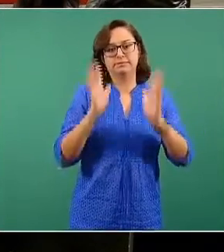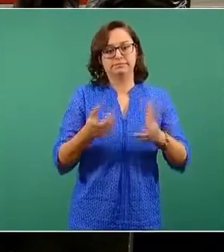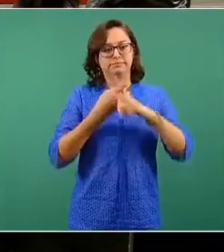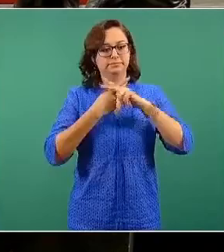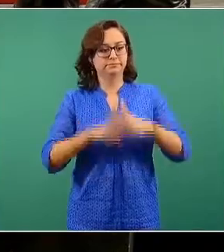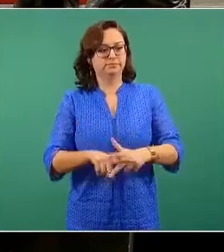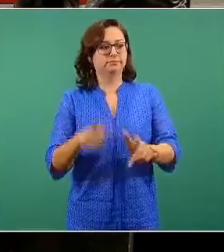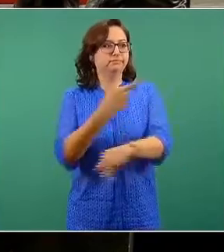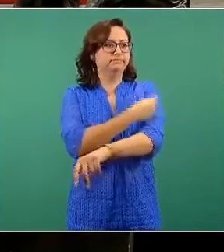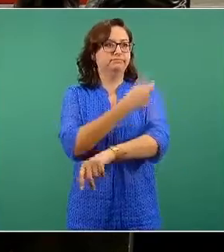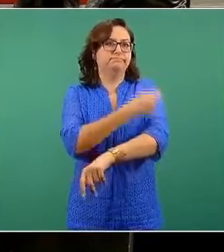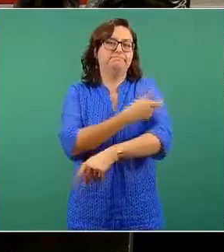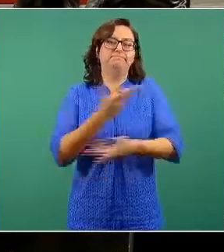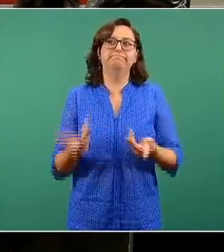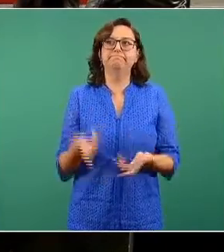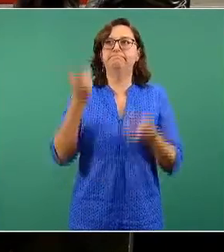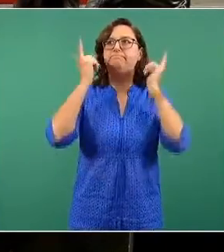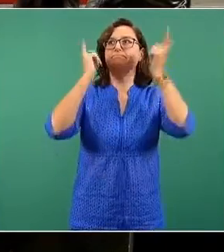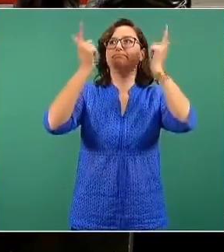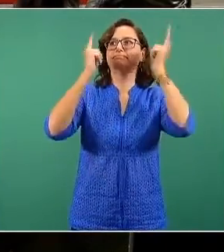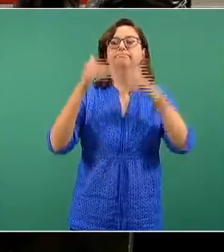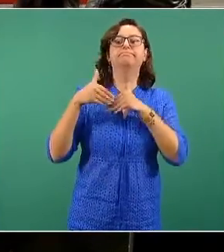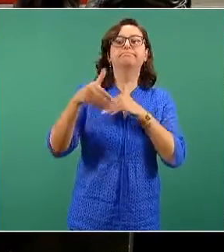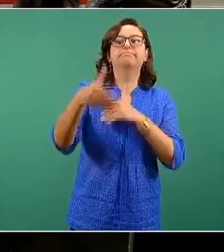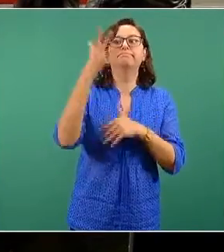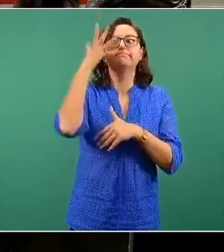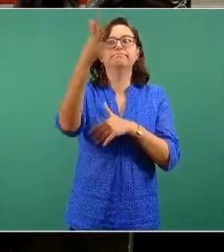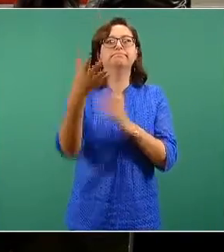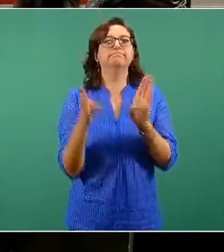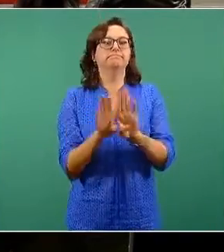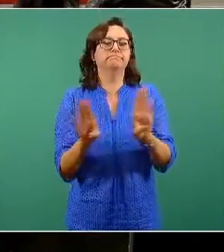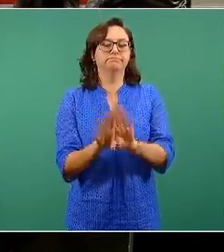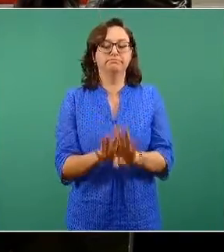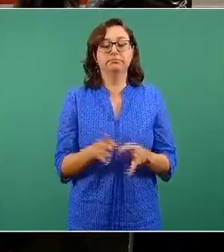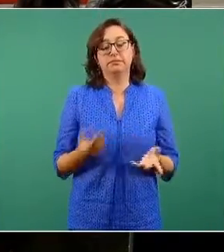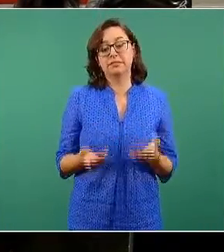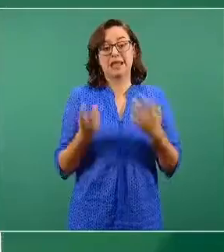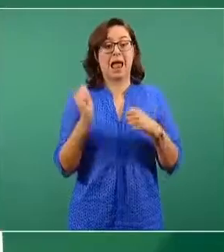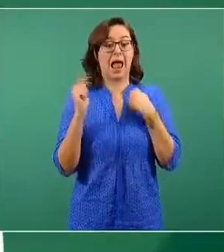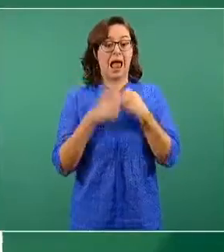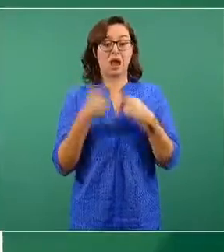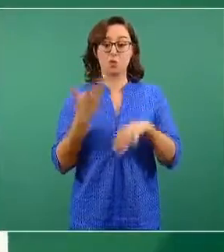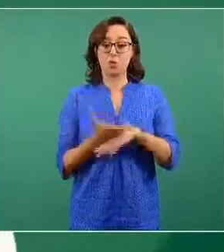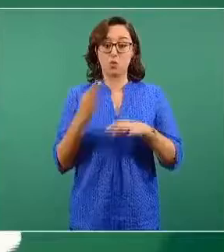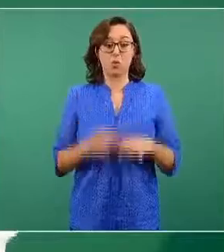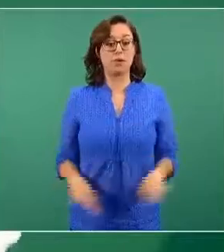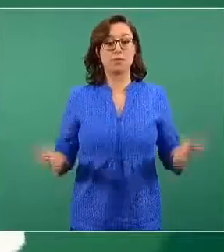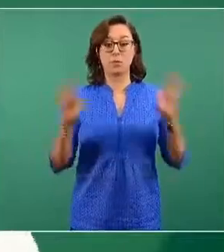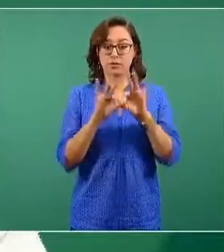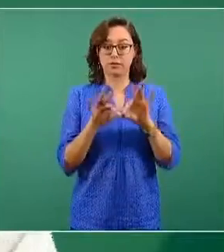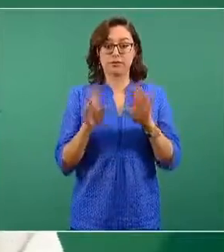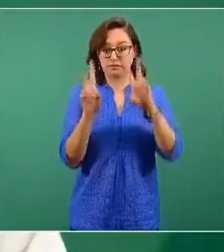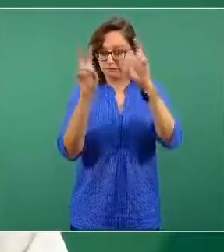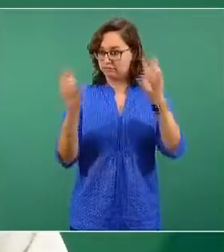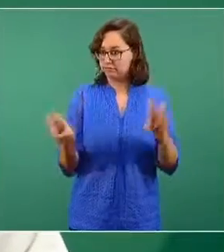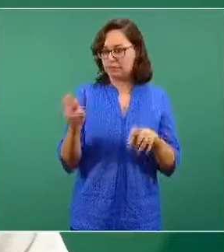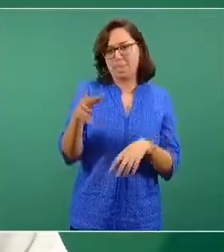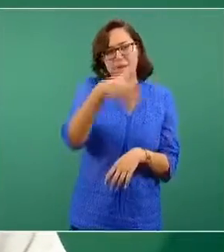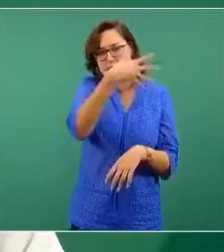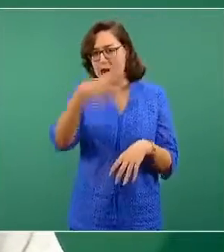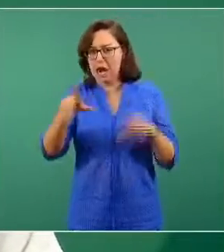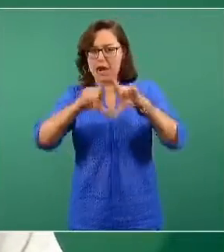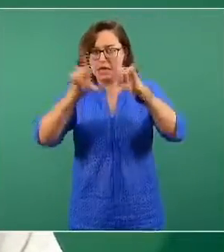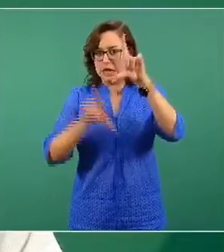¿Qué se espera? Un elemento que es importante y que lo hemos estado comentando en términos generales, pero ahora aprovechando la